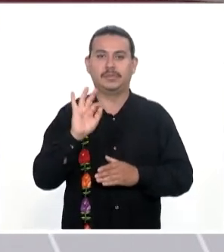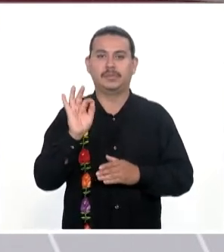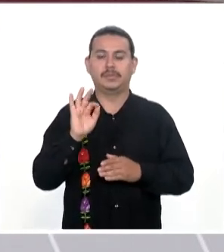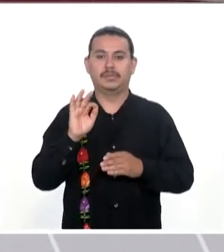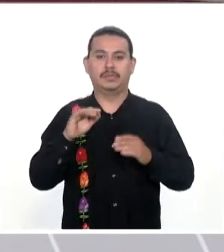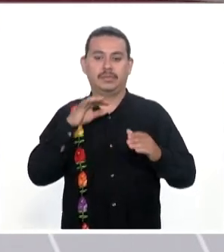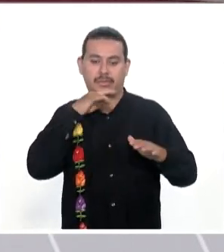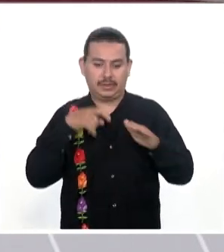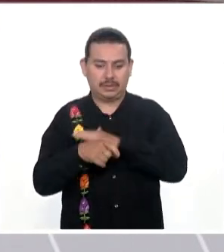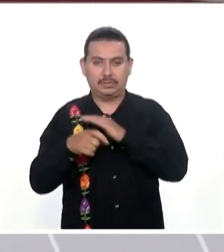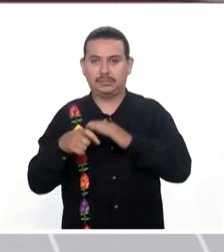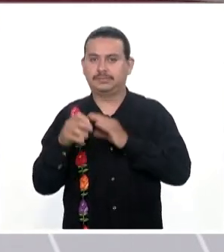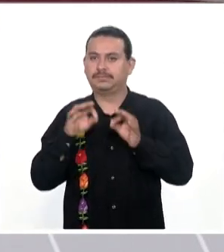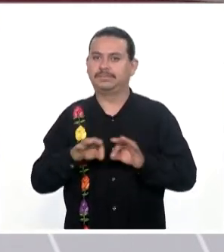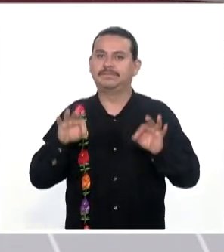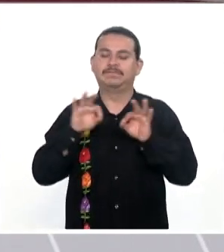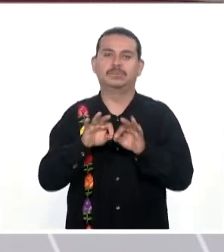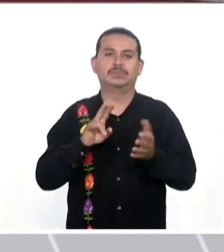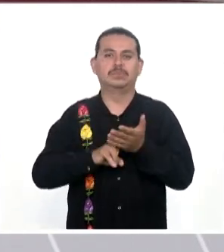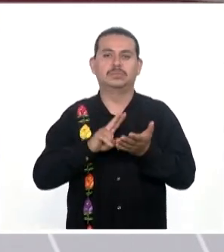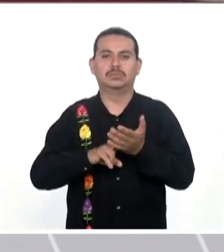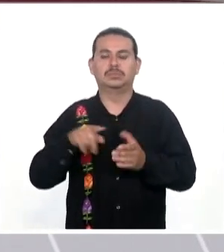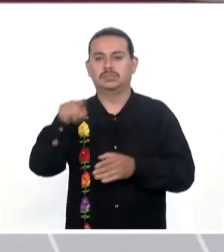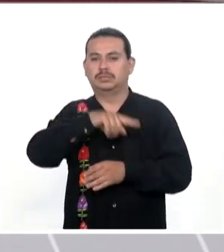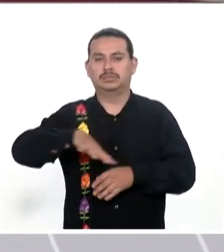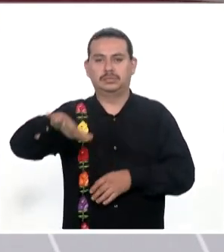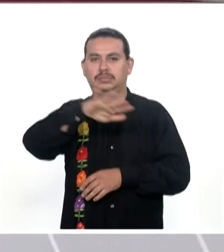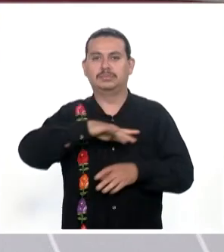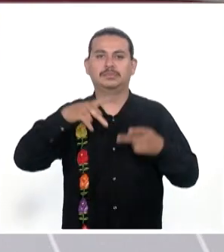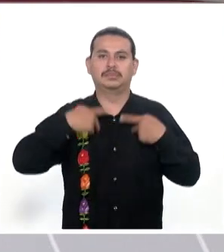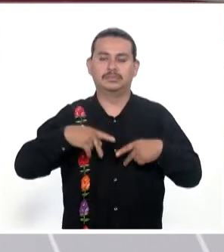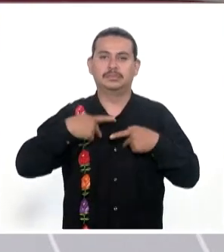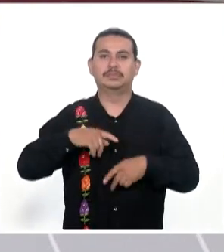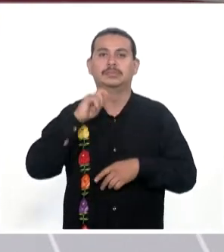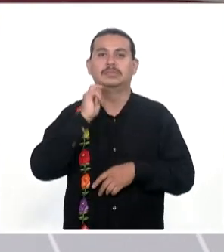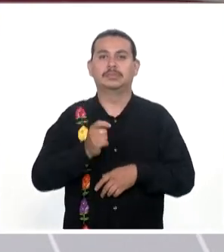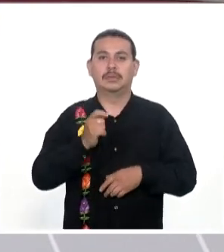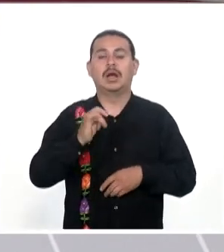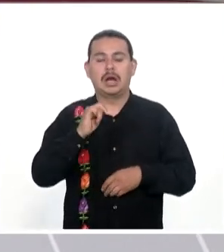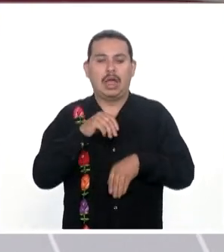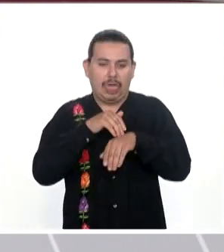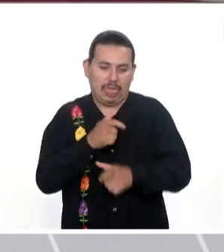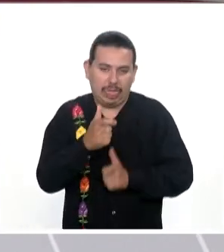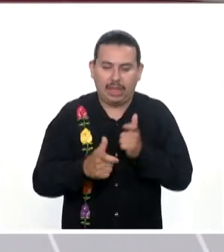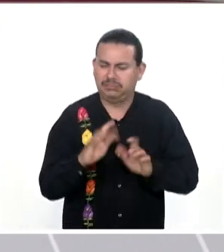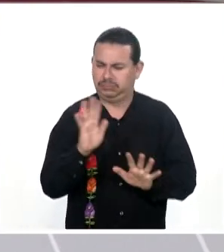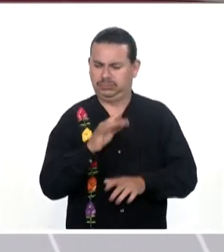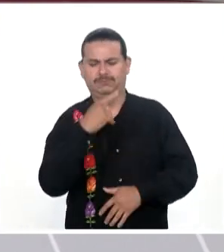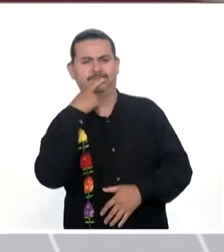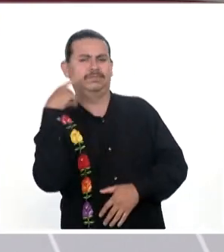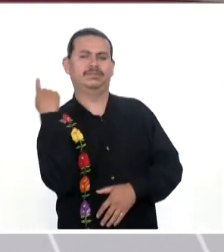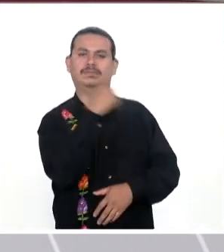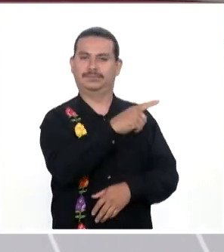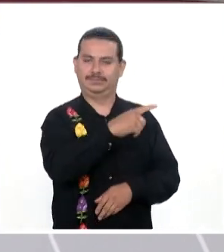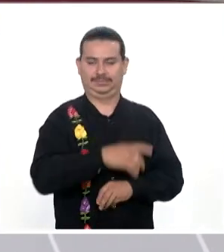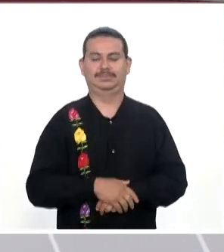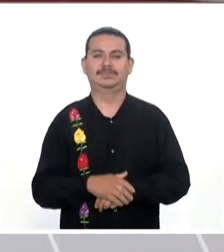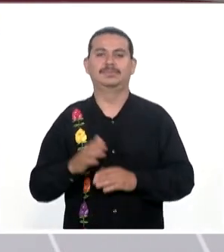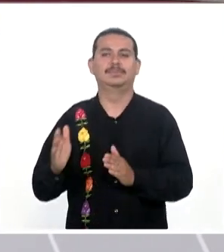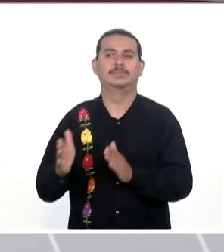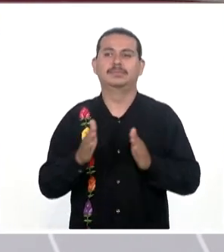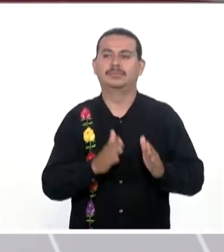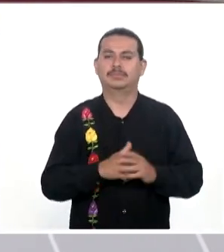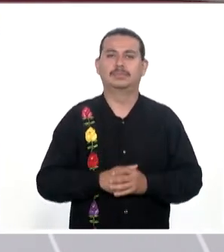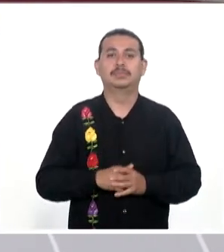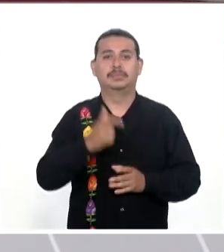corrupción Es muy importante También Como ciudadanía No prestarnos A ellos Y denunciarlos A tiempo Pero vamos A cambiar De